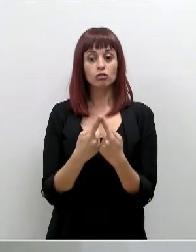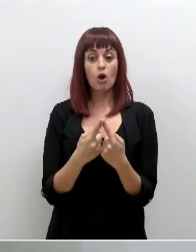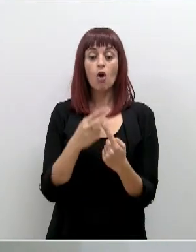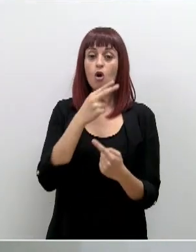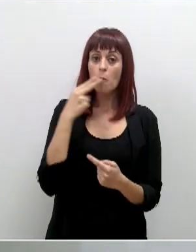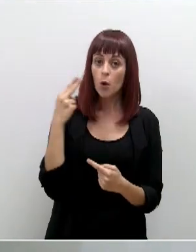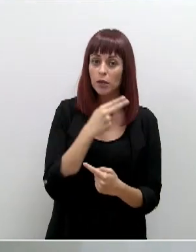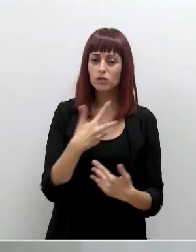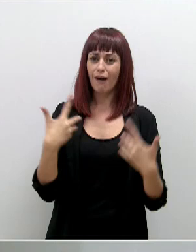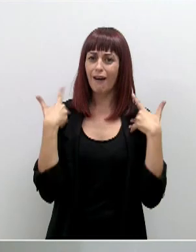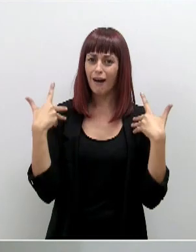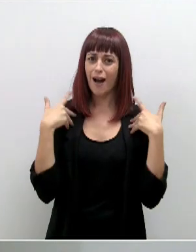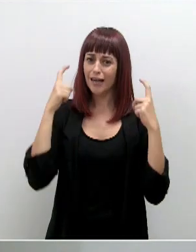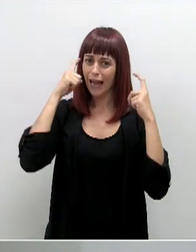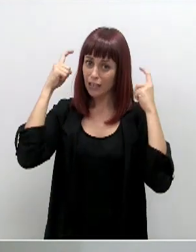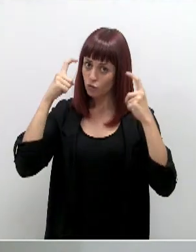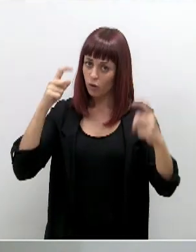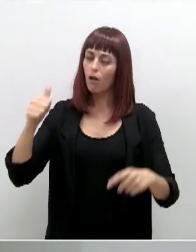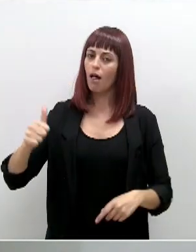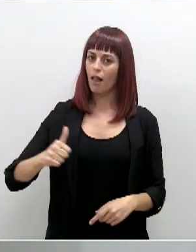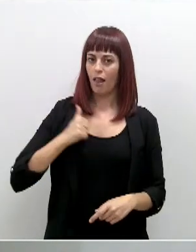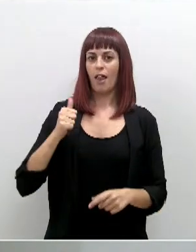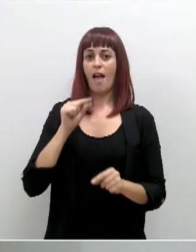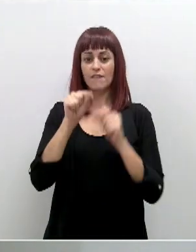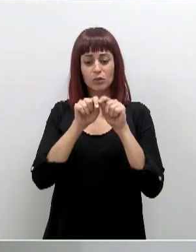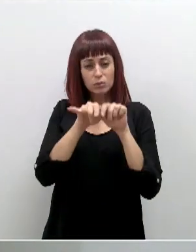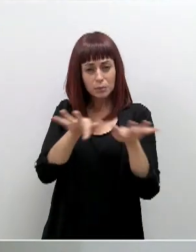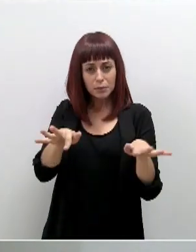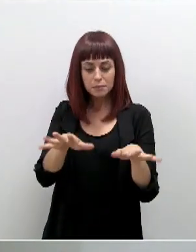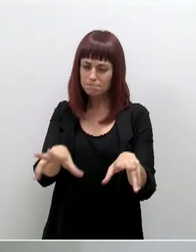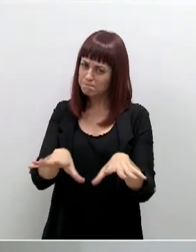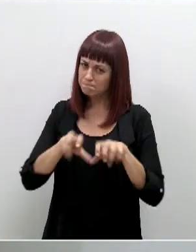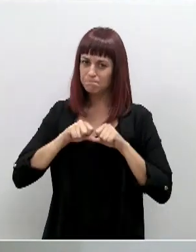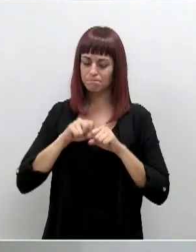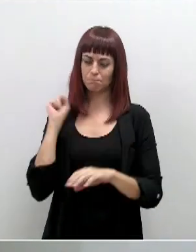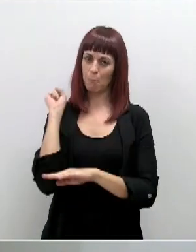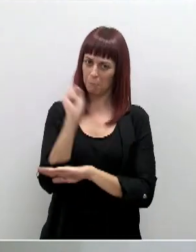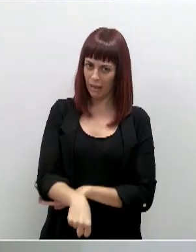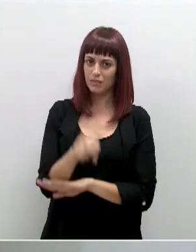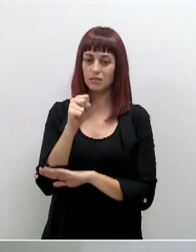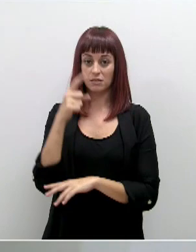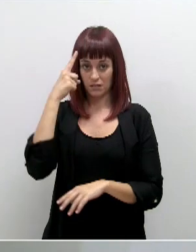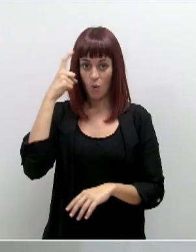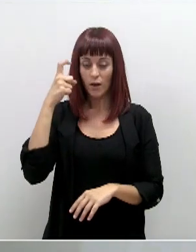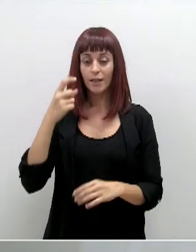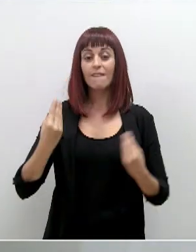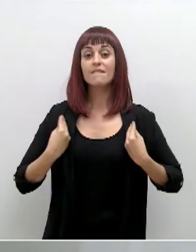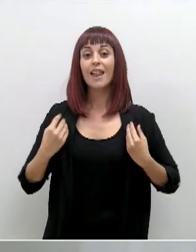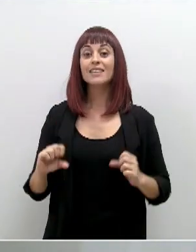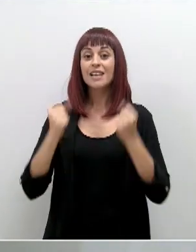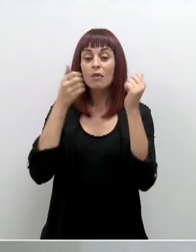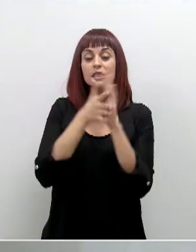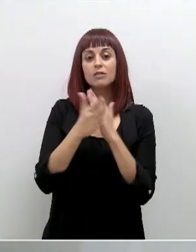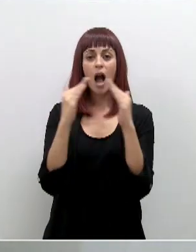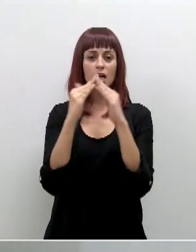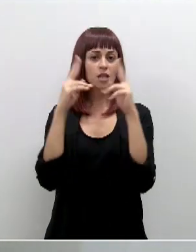todos podemos tener la oportunidad de vencer y de parar esta pandemia. Y recuerda que salvar vidas es quedarte en casa en estos